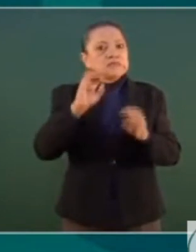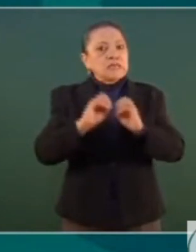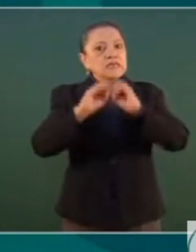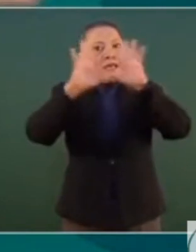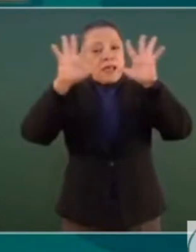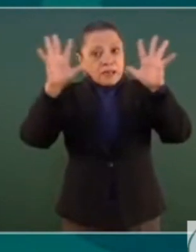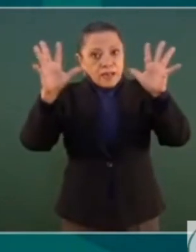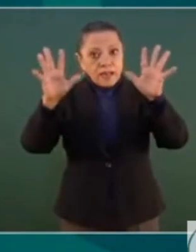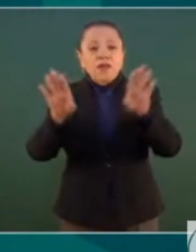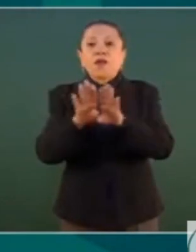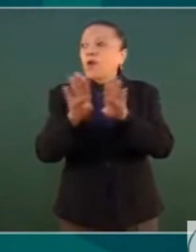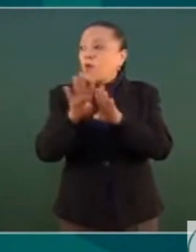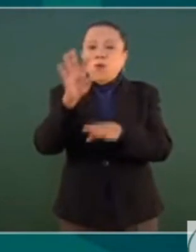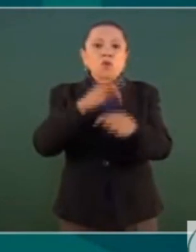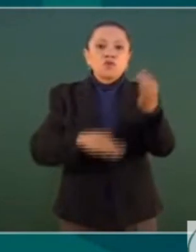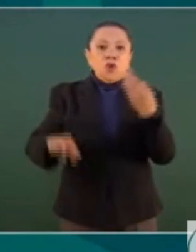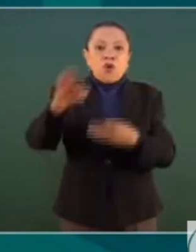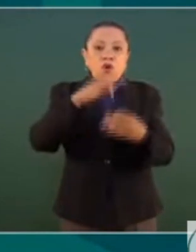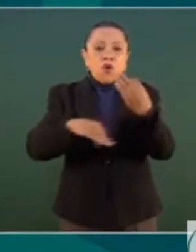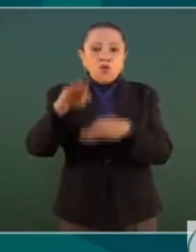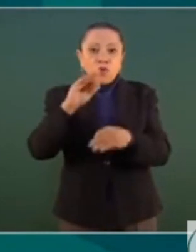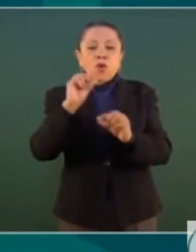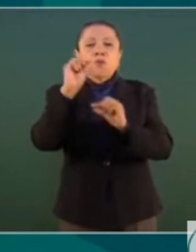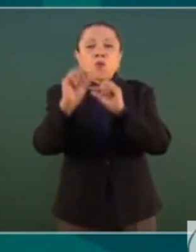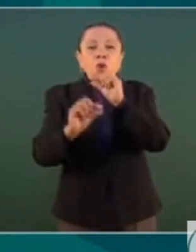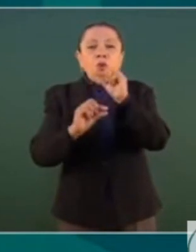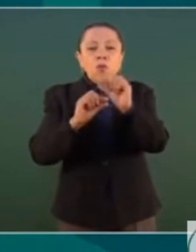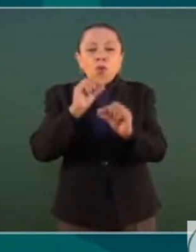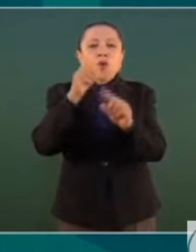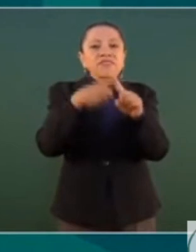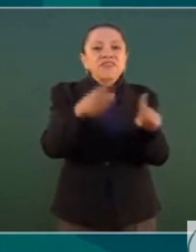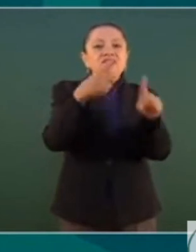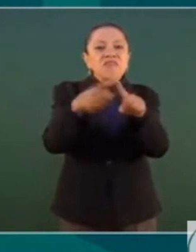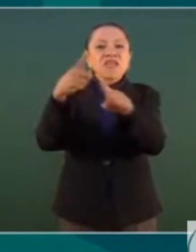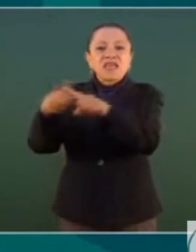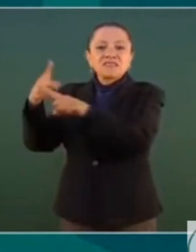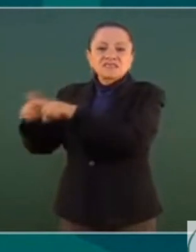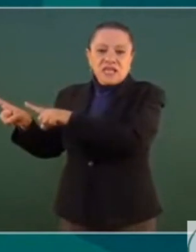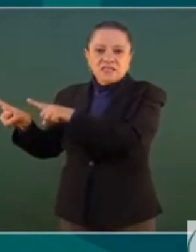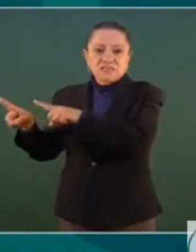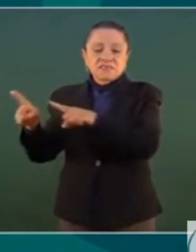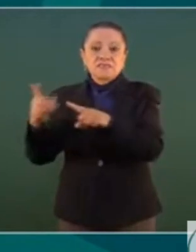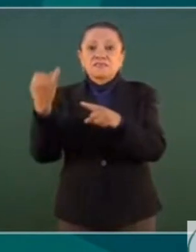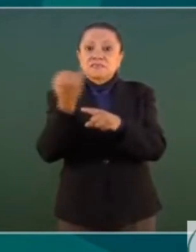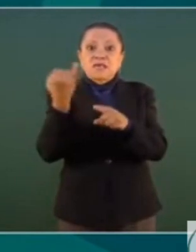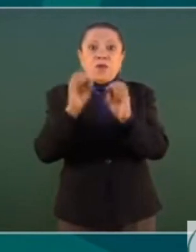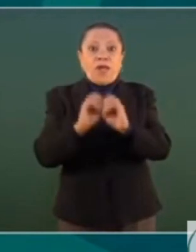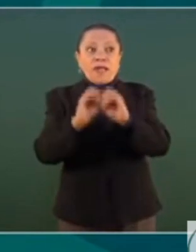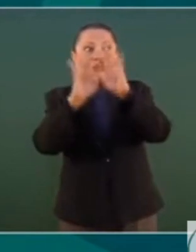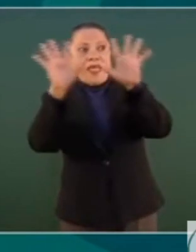marcando diferencias, aclarando paradas.